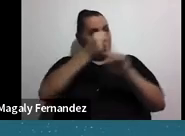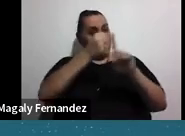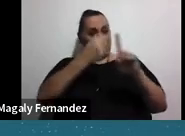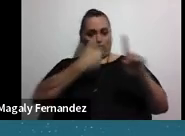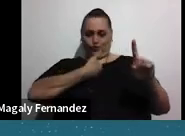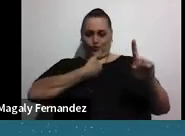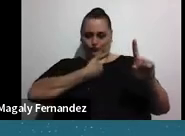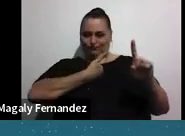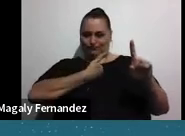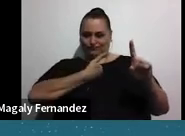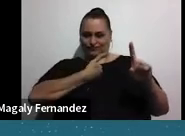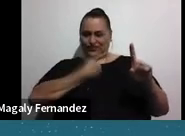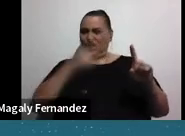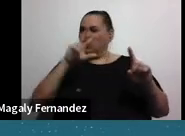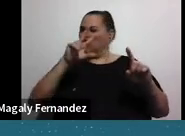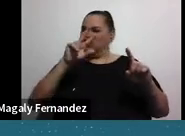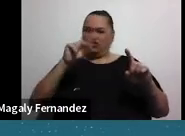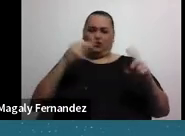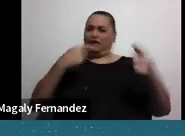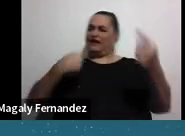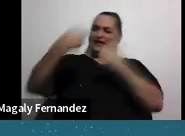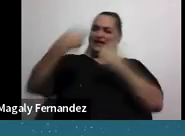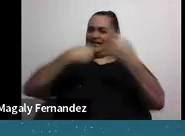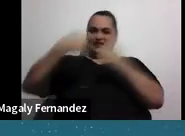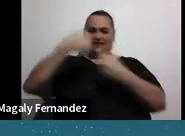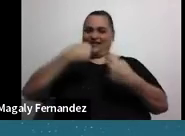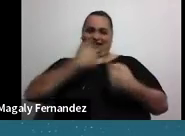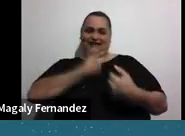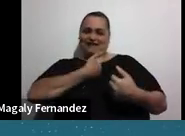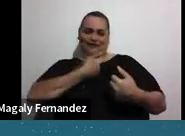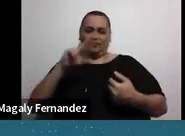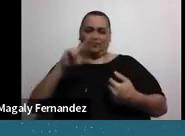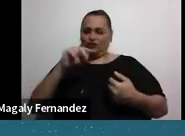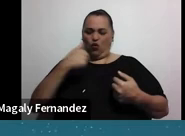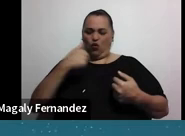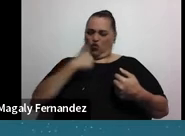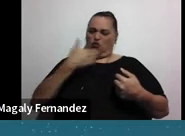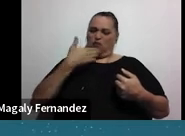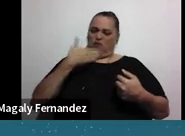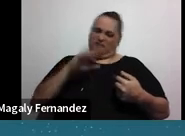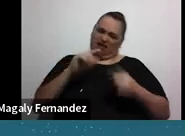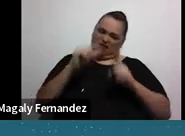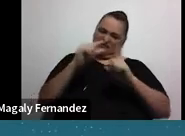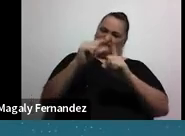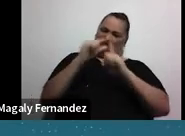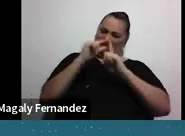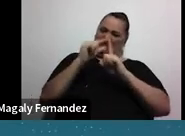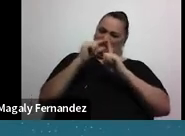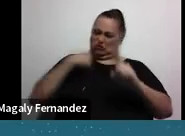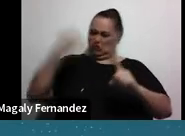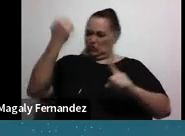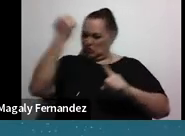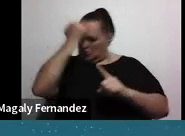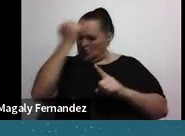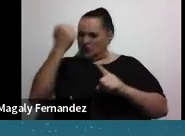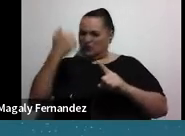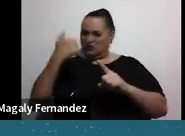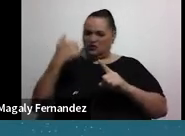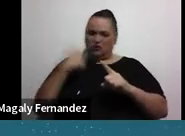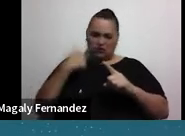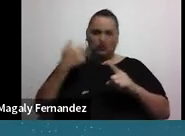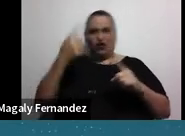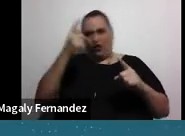es por favor no se critiquen. Por favor, no se traten mal, no se digan, uy, qué tonta, qué tonto, que no he hecho esto, es demasiado obvio.